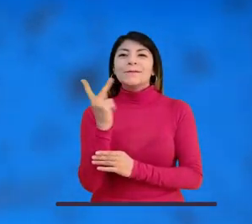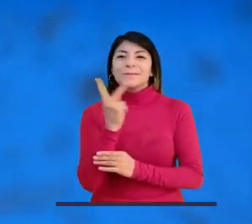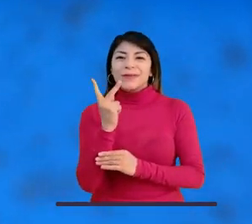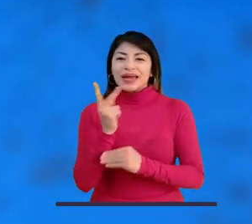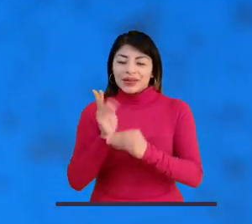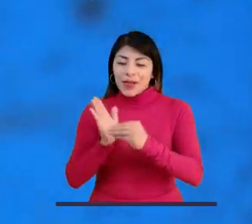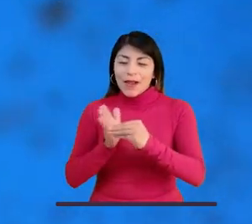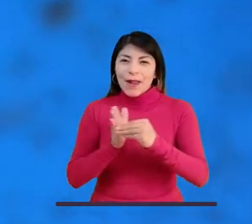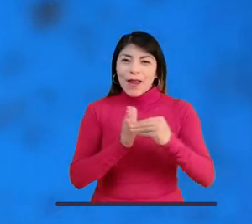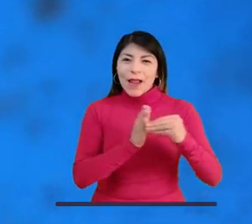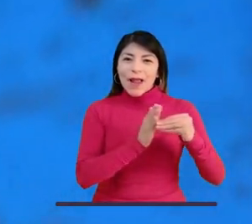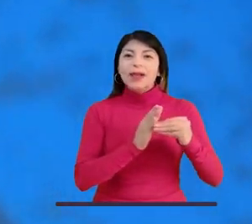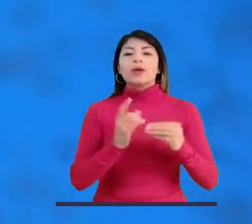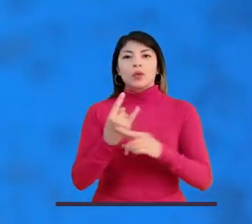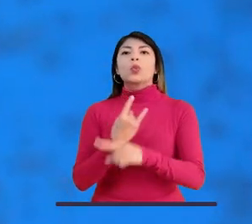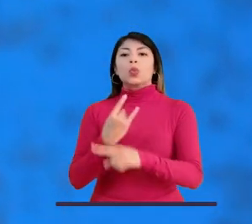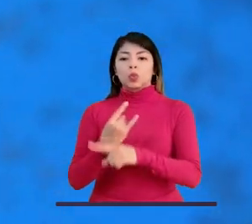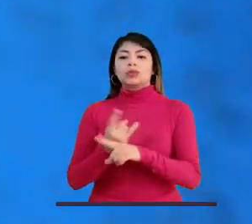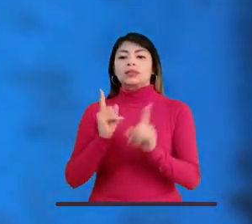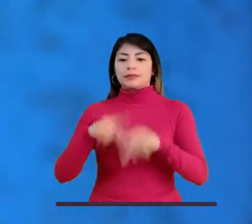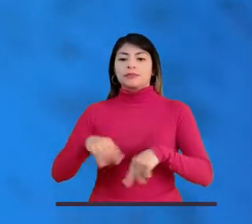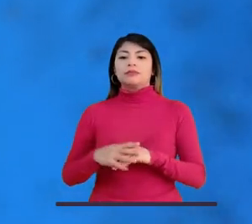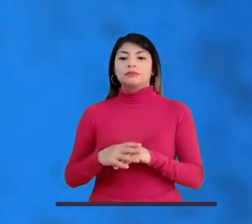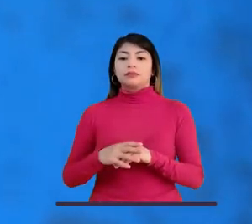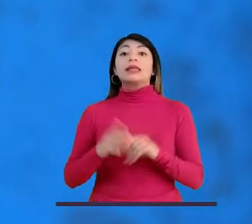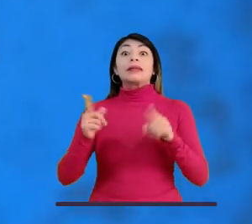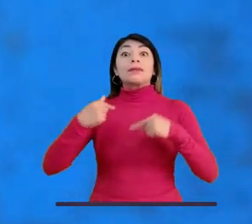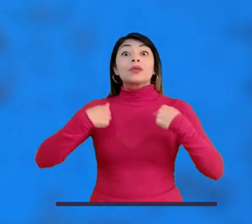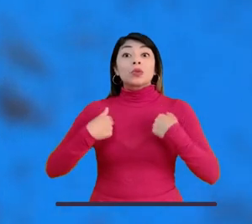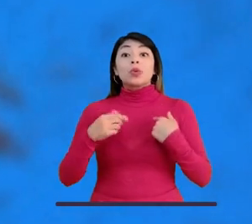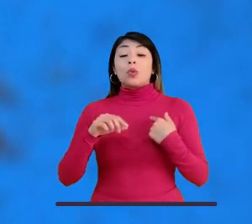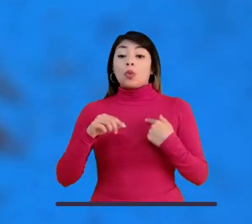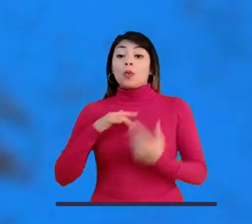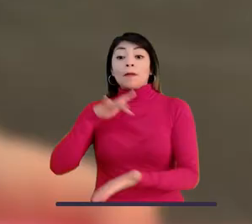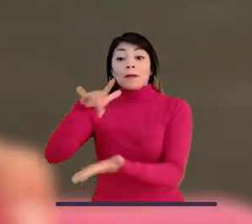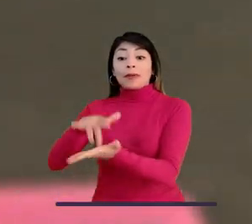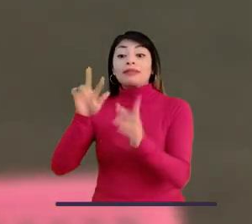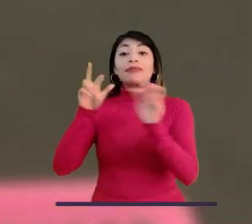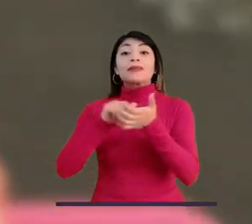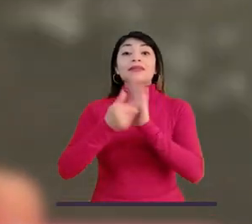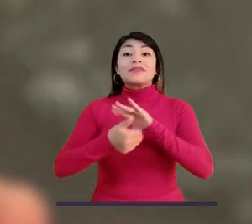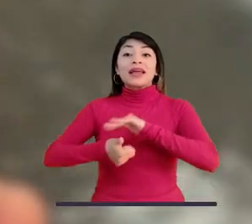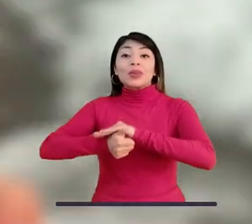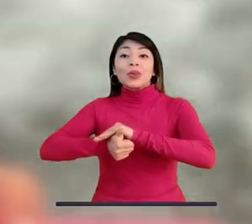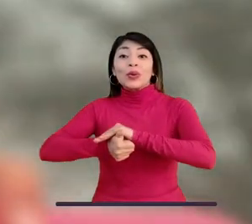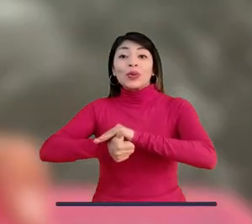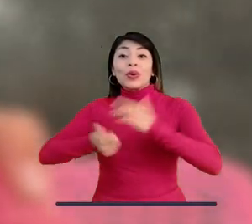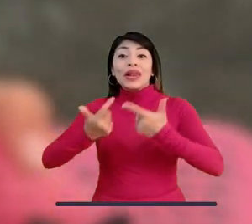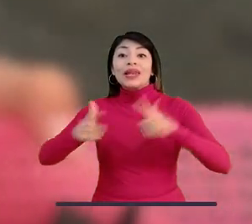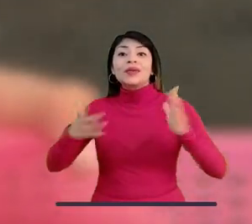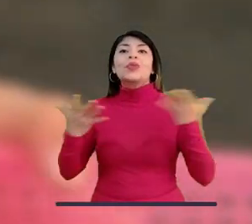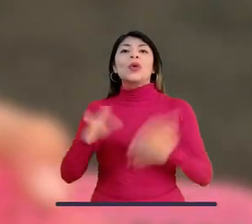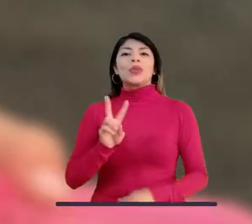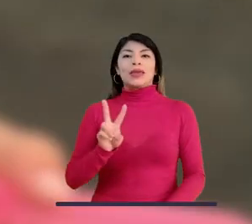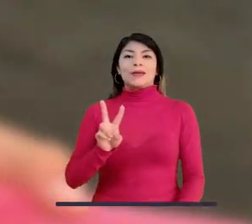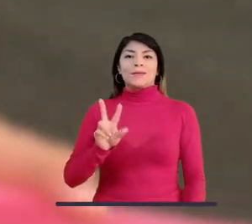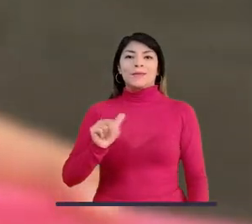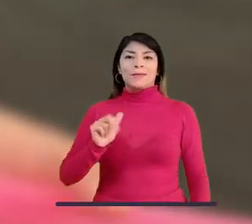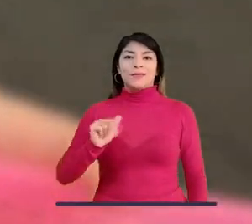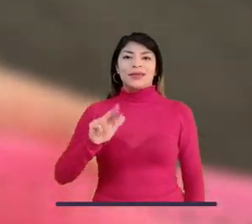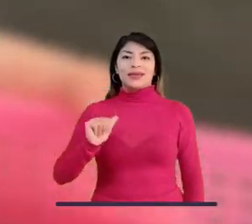También ayudé en participar en una campaña para liberar tortugas en Veracruz. Sol.